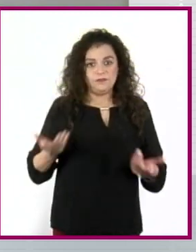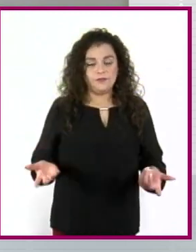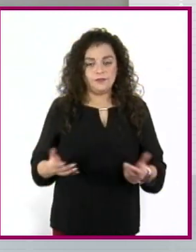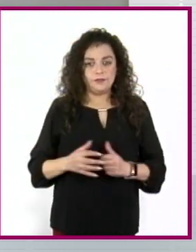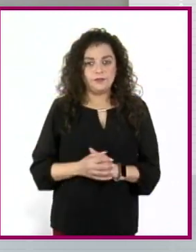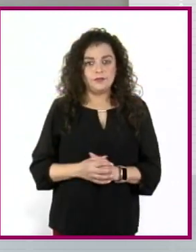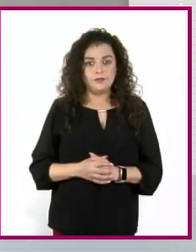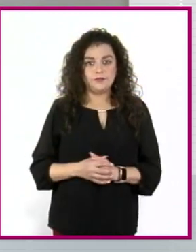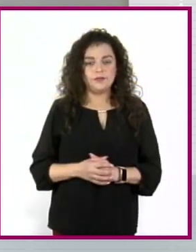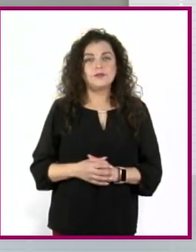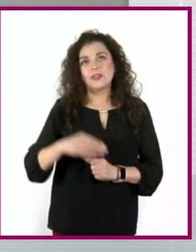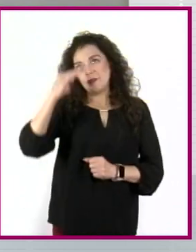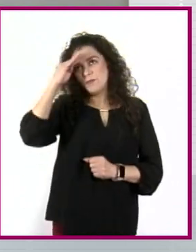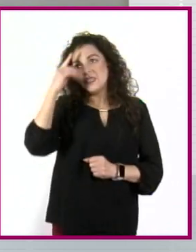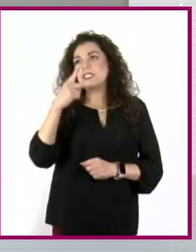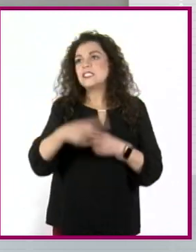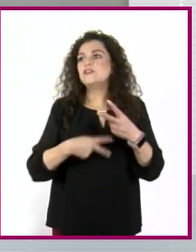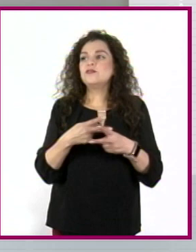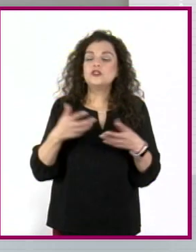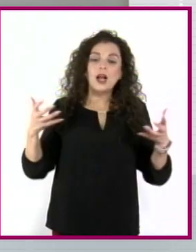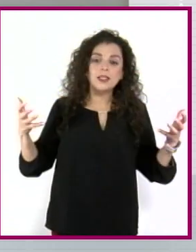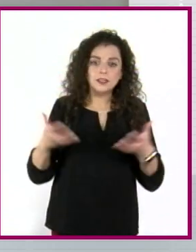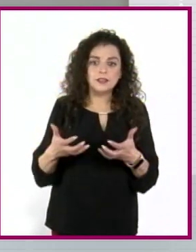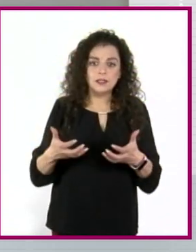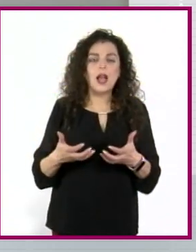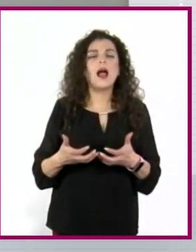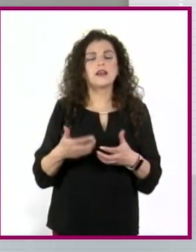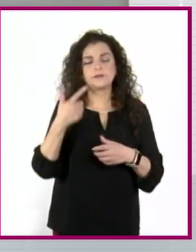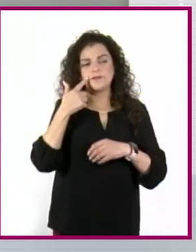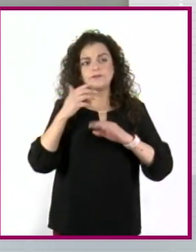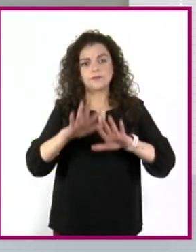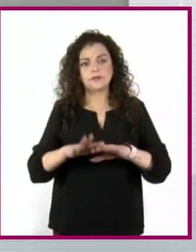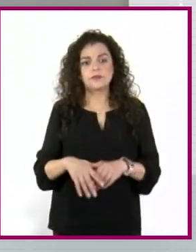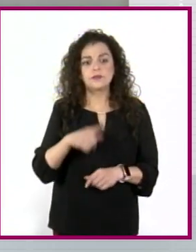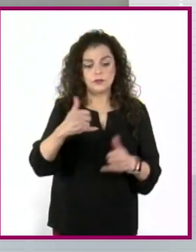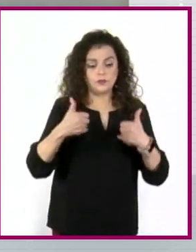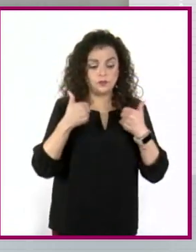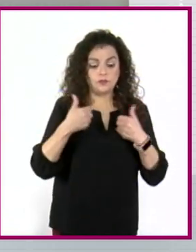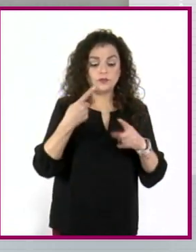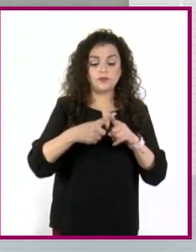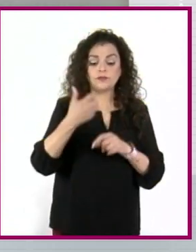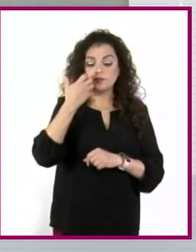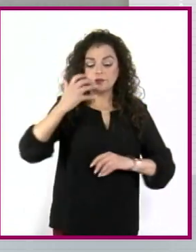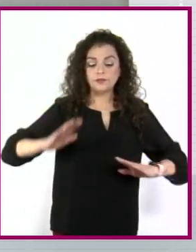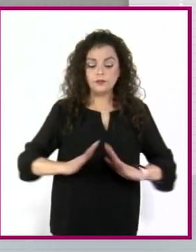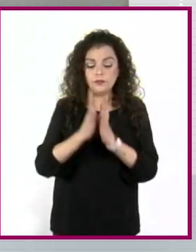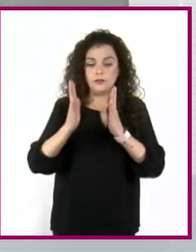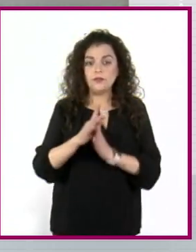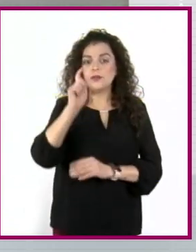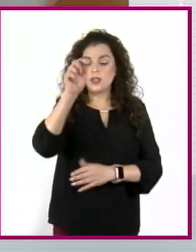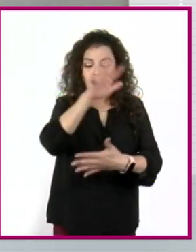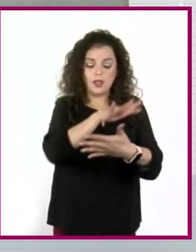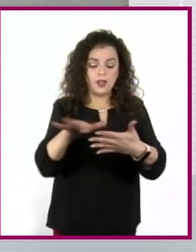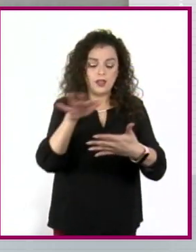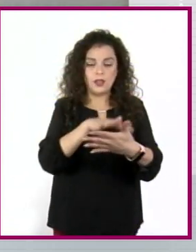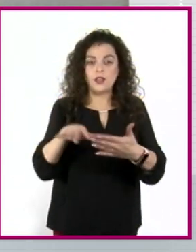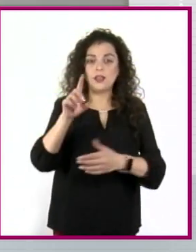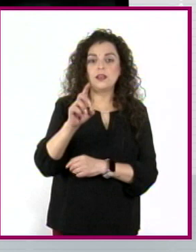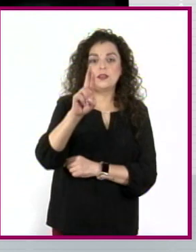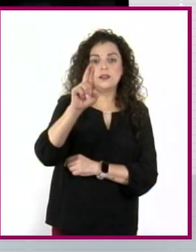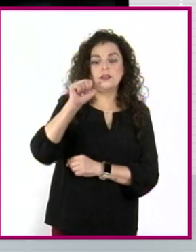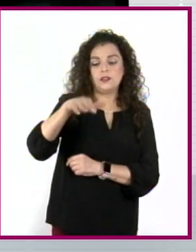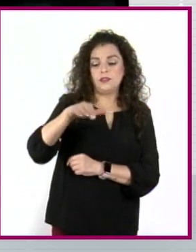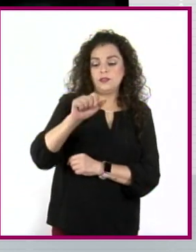¿cómo lo resuelvo? Ah, bueno, oigan jóvenes, ¿quién quiere participar en una lectura dramatizada? Entonces, la lectura